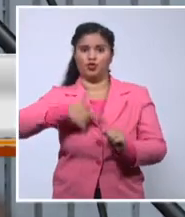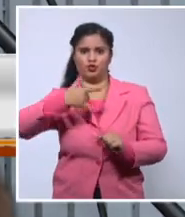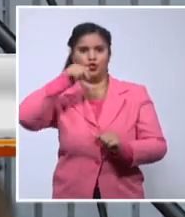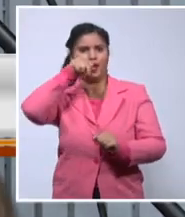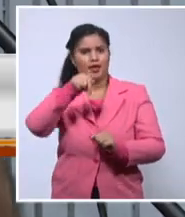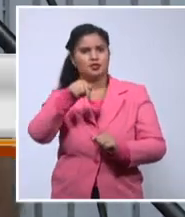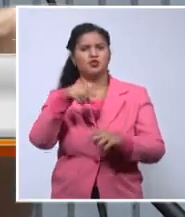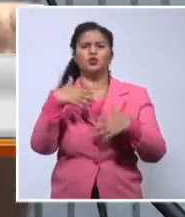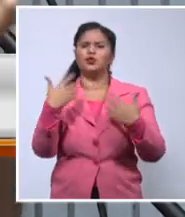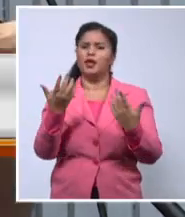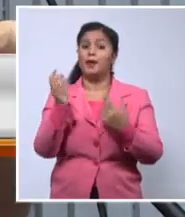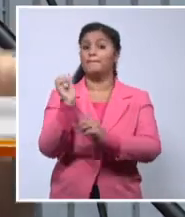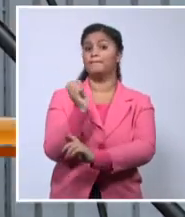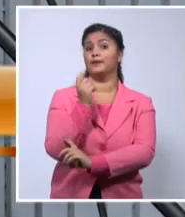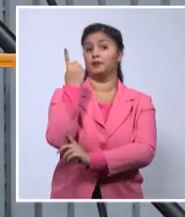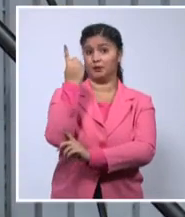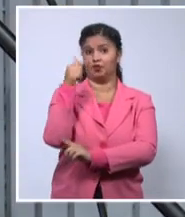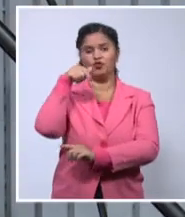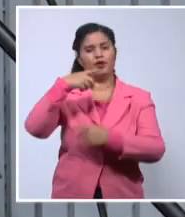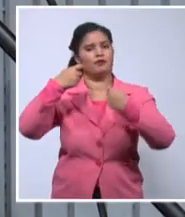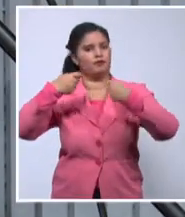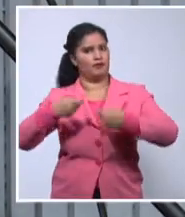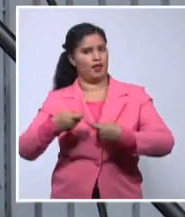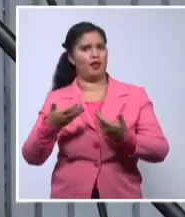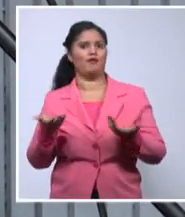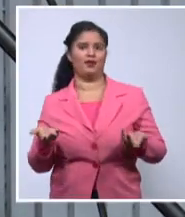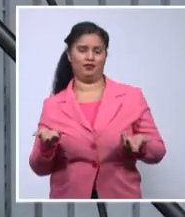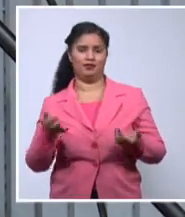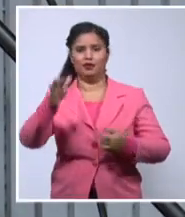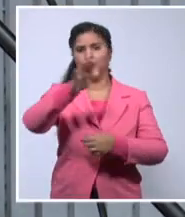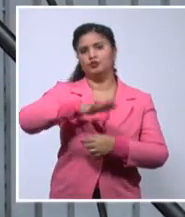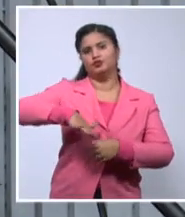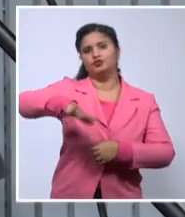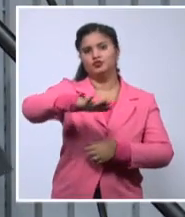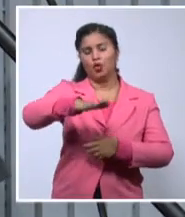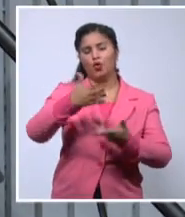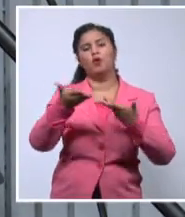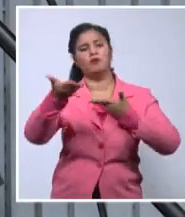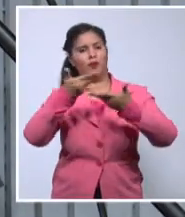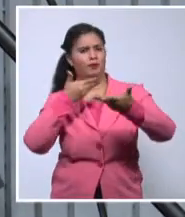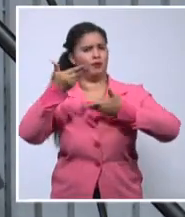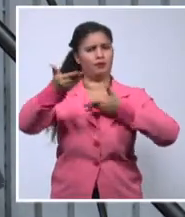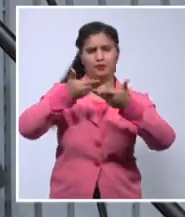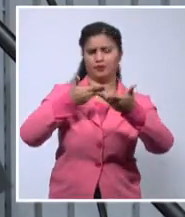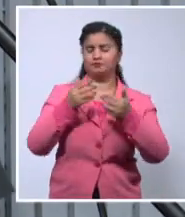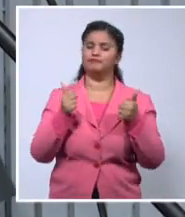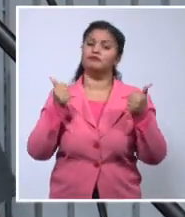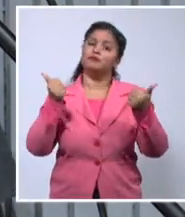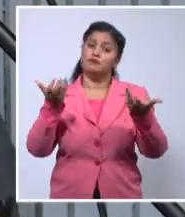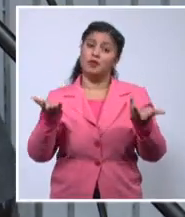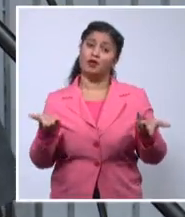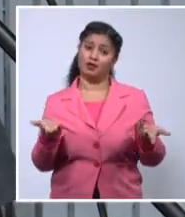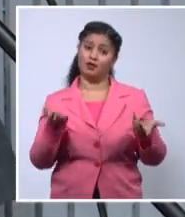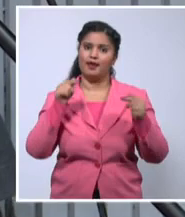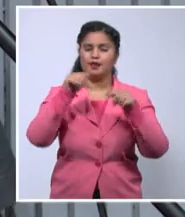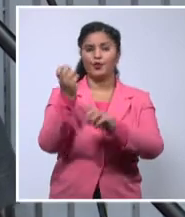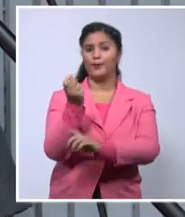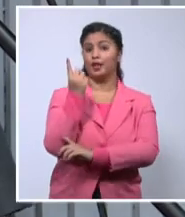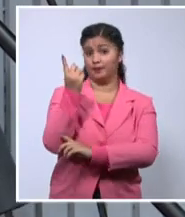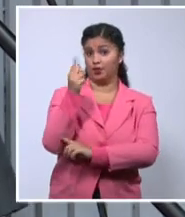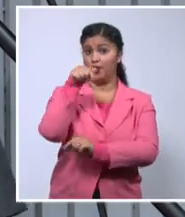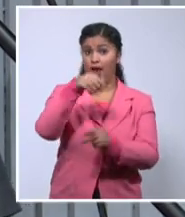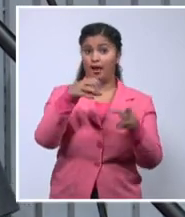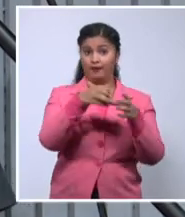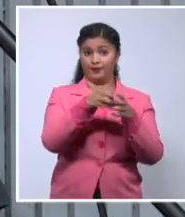positivo. Significa que hay un interlocutor válido, que cualquier joven de esos que estaba ahí, fuera del Ministerio de Cultura, entendía que si